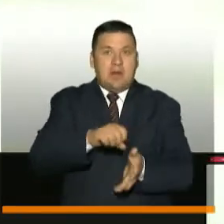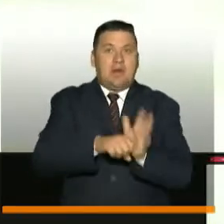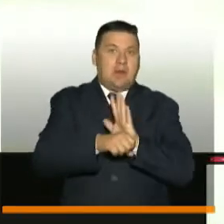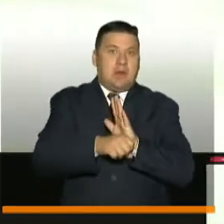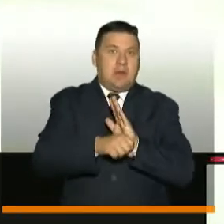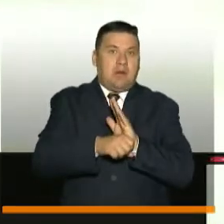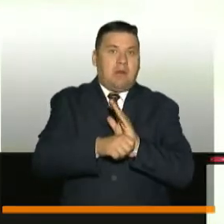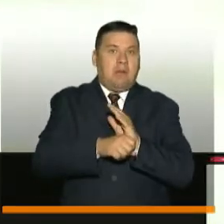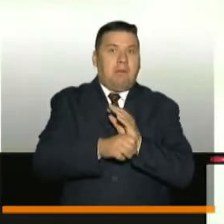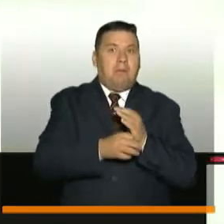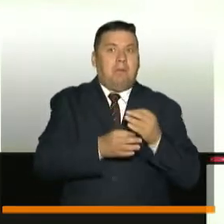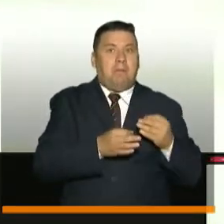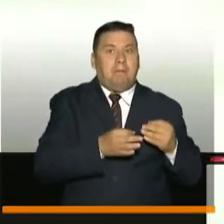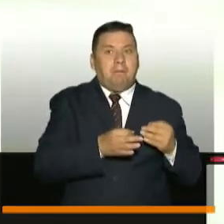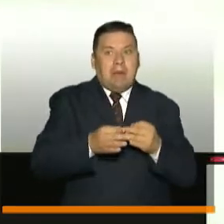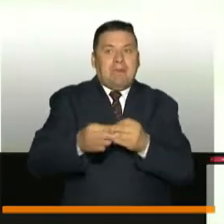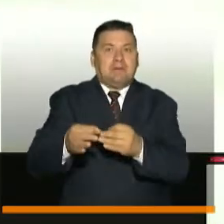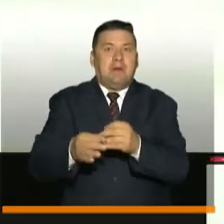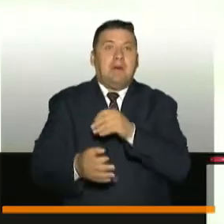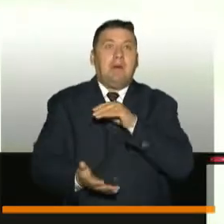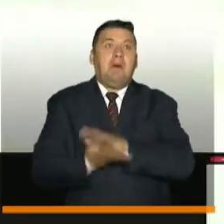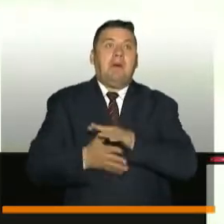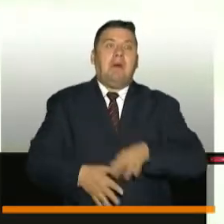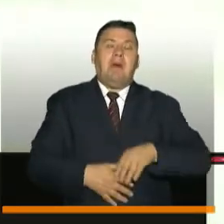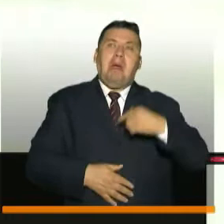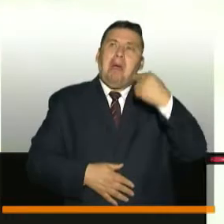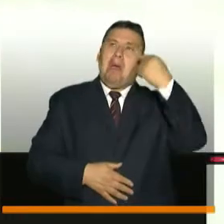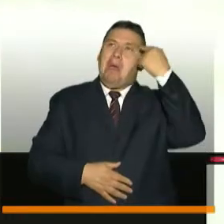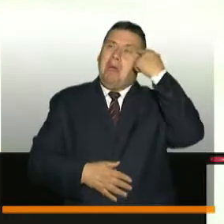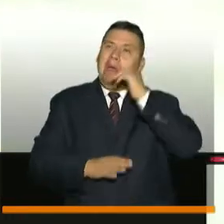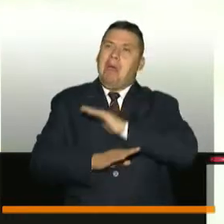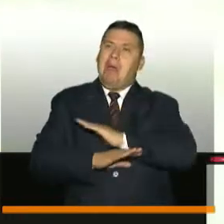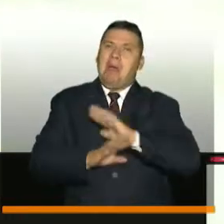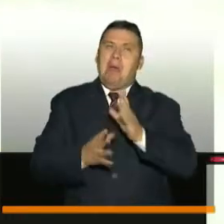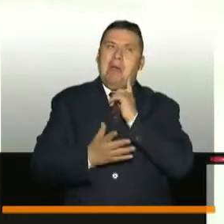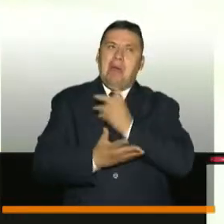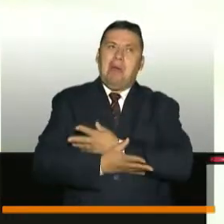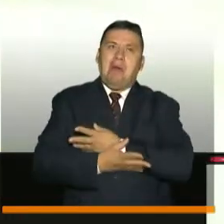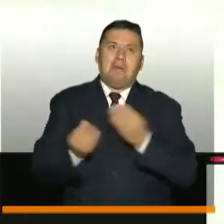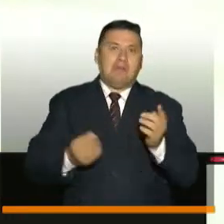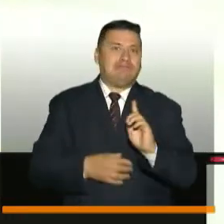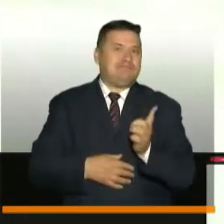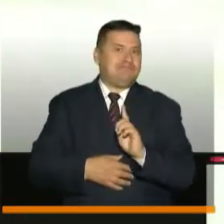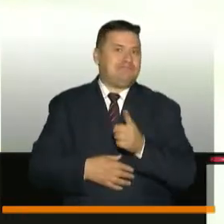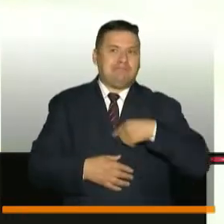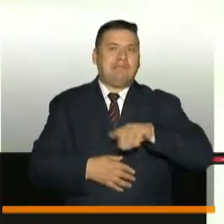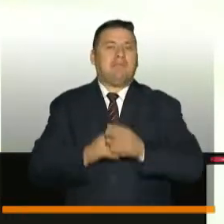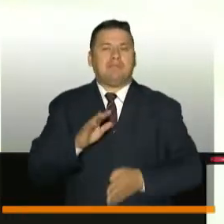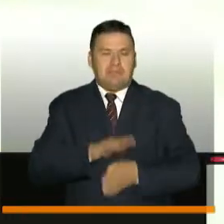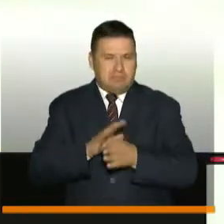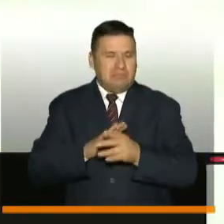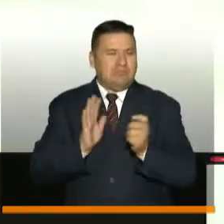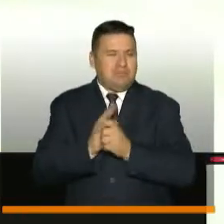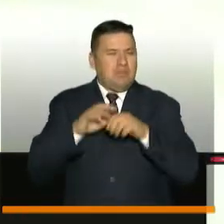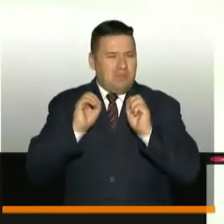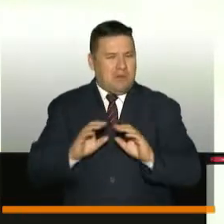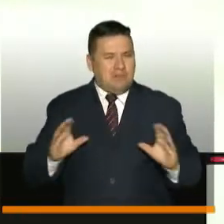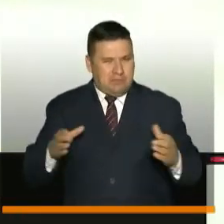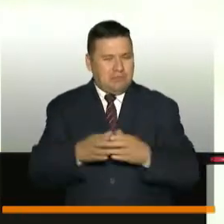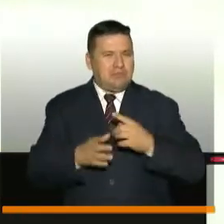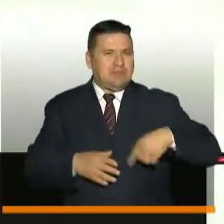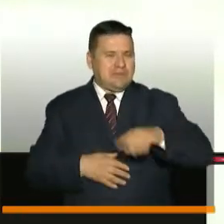se prolongue, de que bajemos la guardia y pensemos que esto terminó y que simplemente podemos